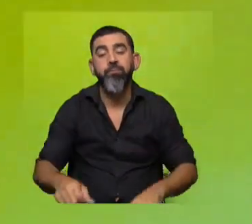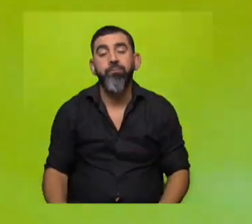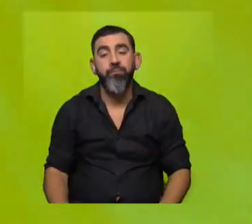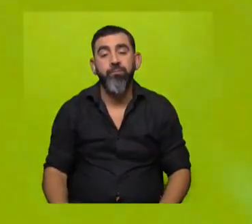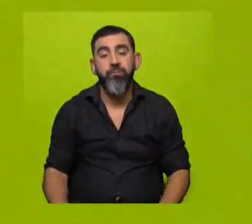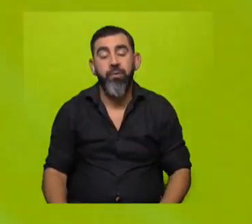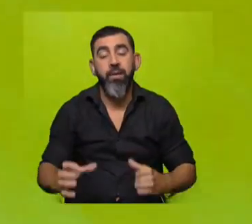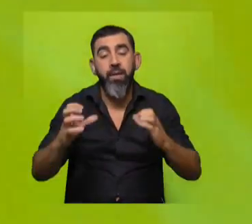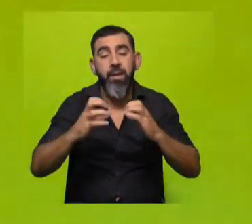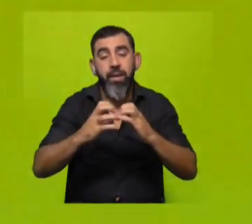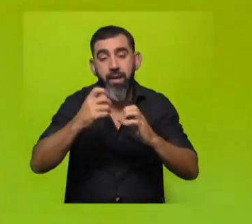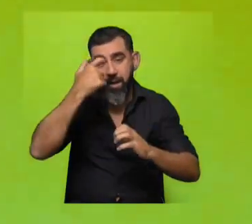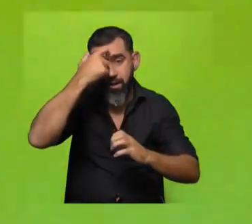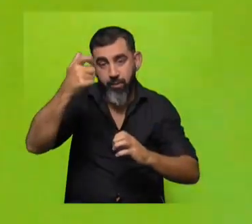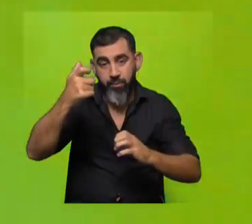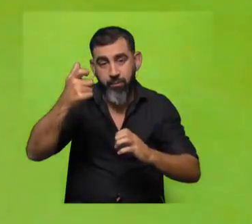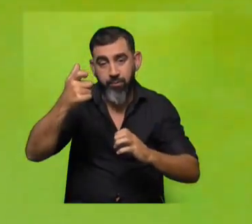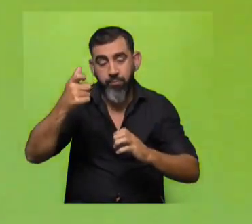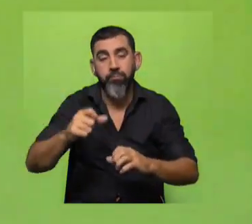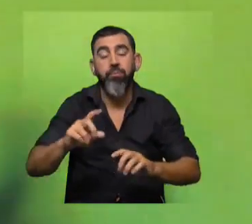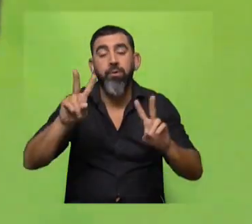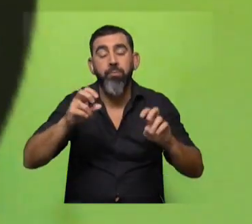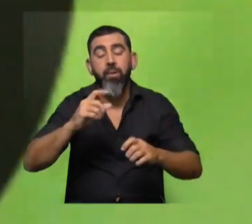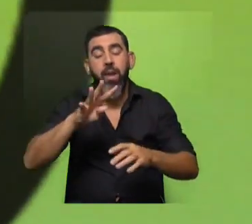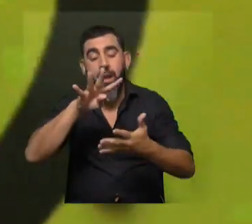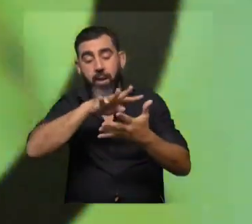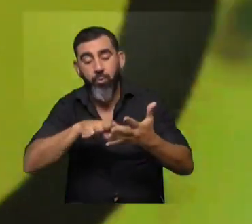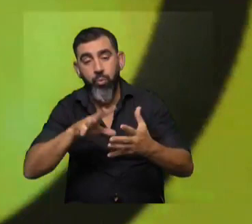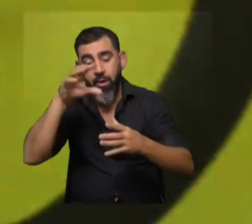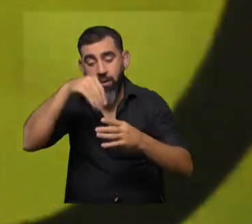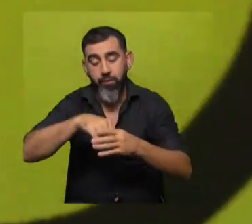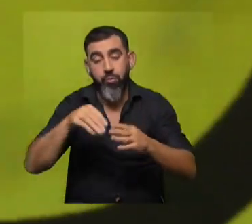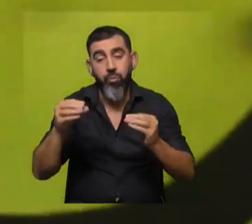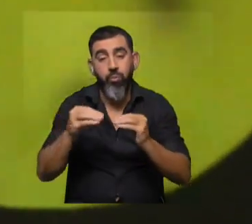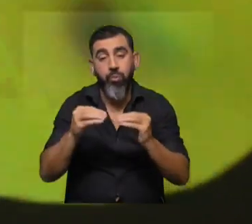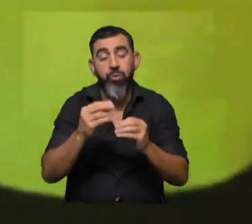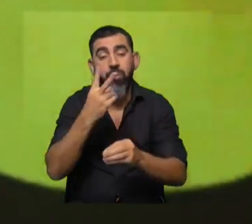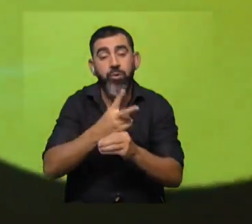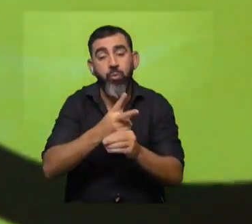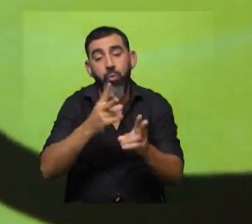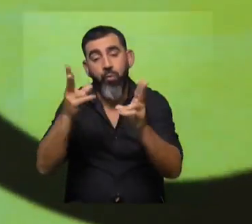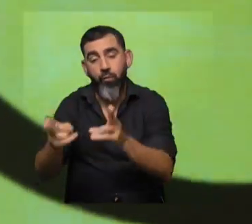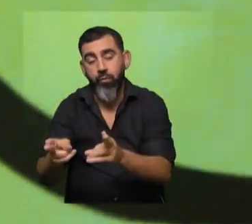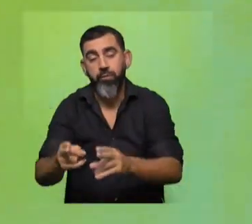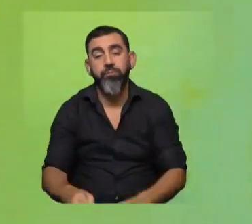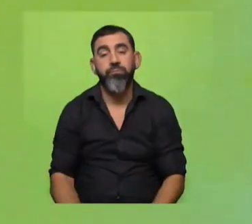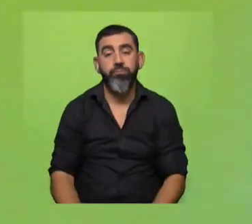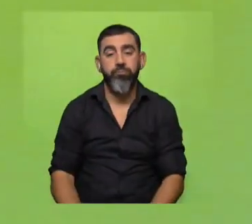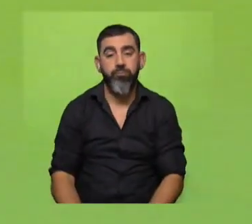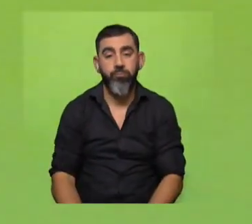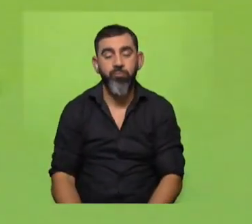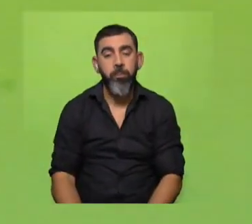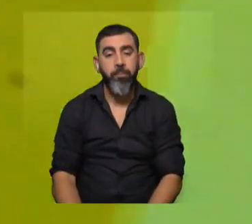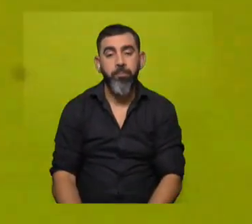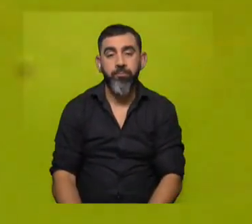neurocientífico por nuestros hábitos de lectura y por lo que pasa en nosotros. Daniela Hirschel nos presenta más información y más